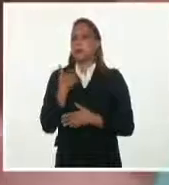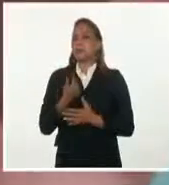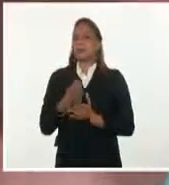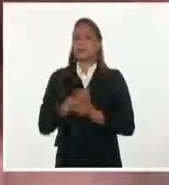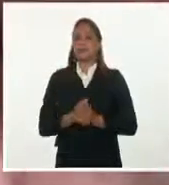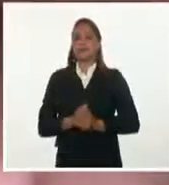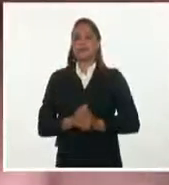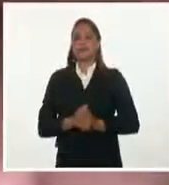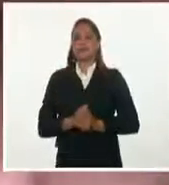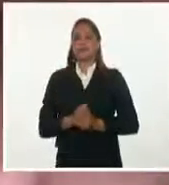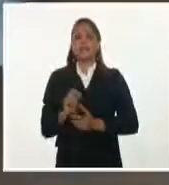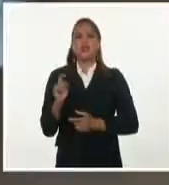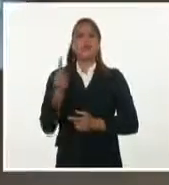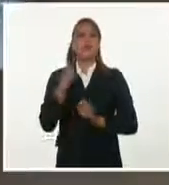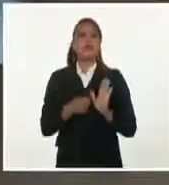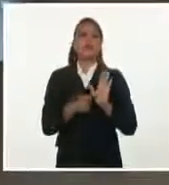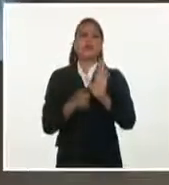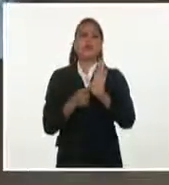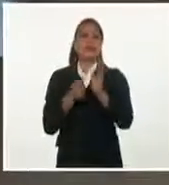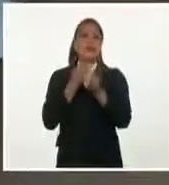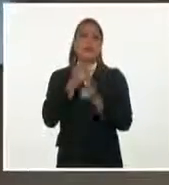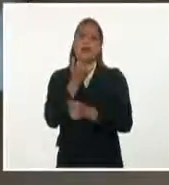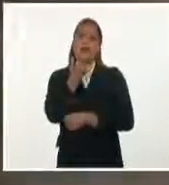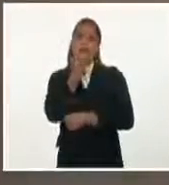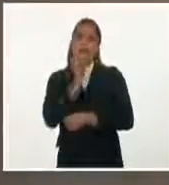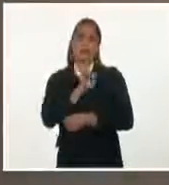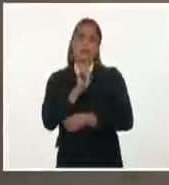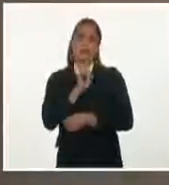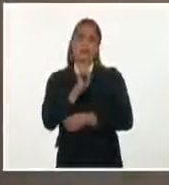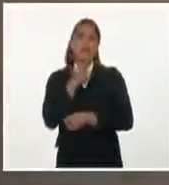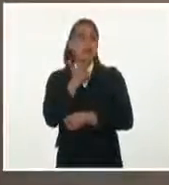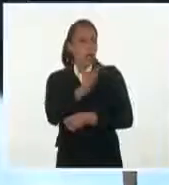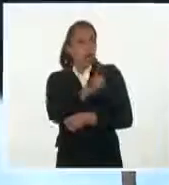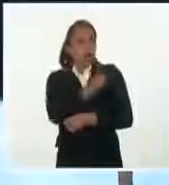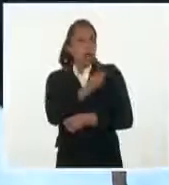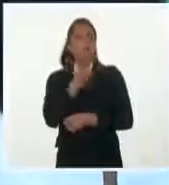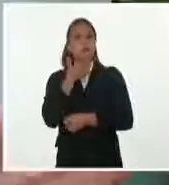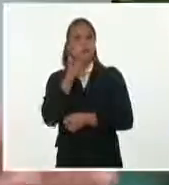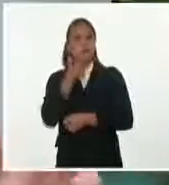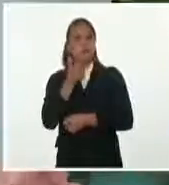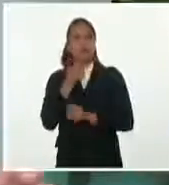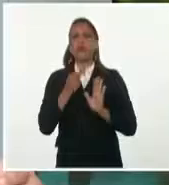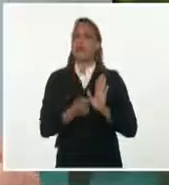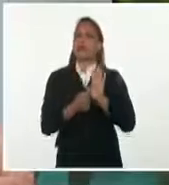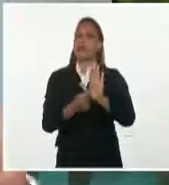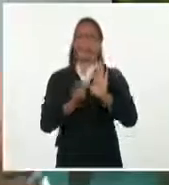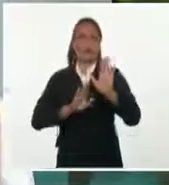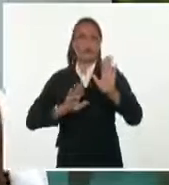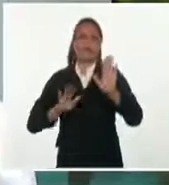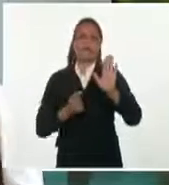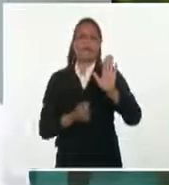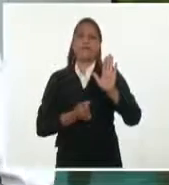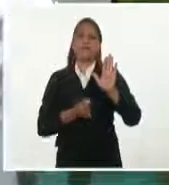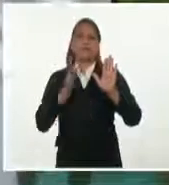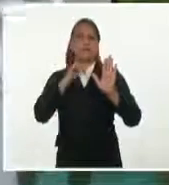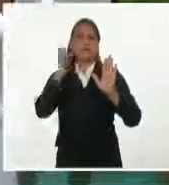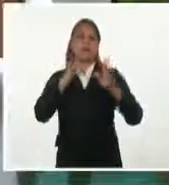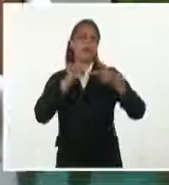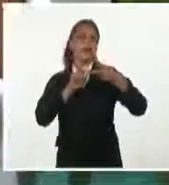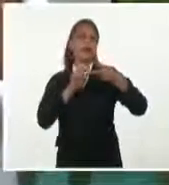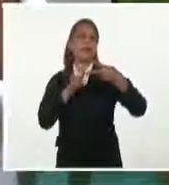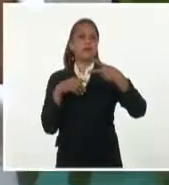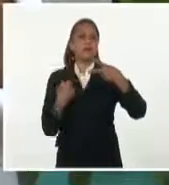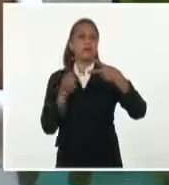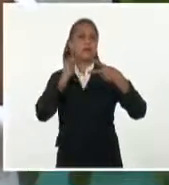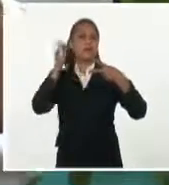Lo primero que tienen que demostrar es que no hace daño, es decir, que la vacuna es inocuosa. Eso está más que demostrado con las vacunas nuestras. La segunda